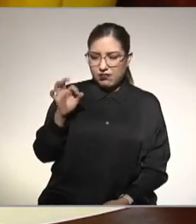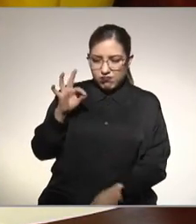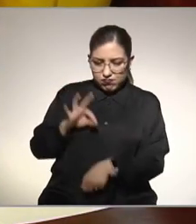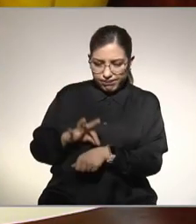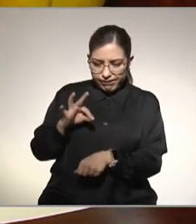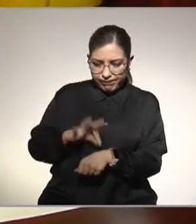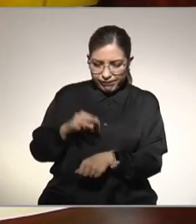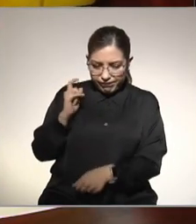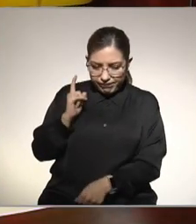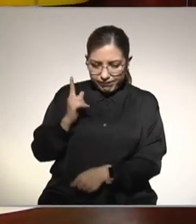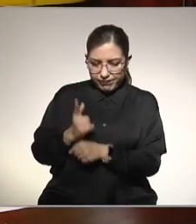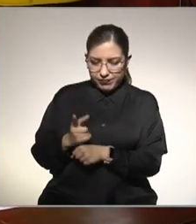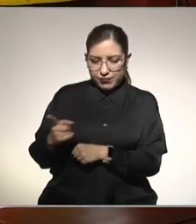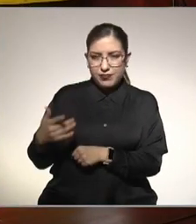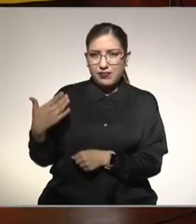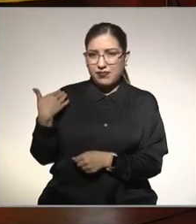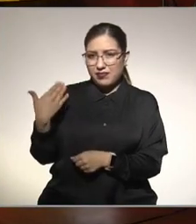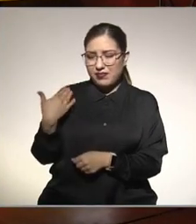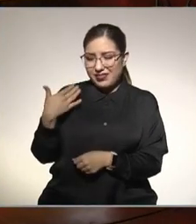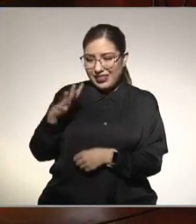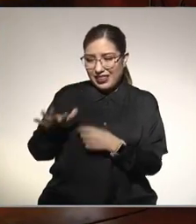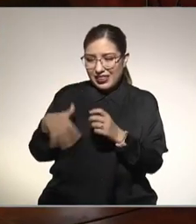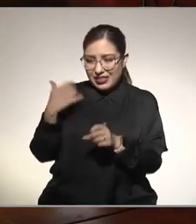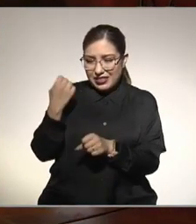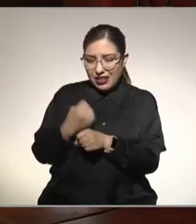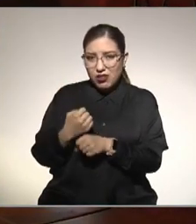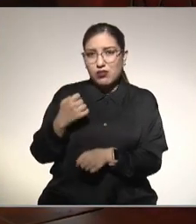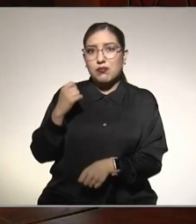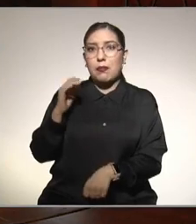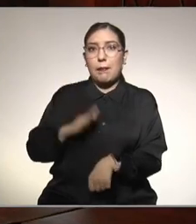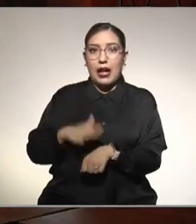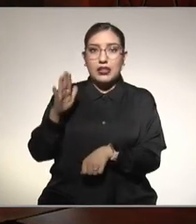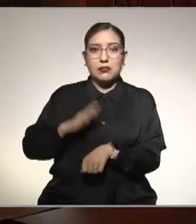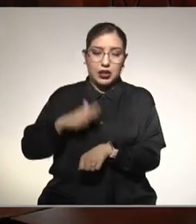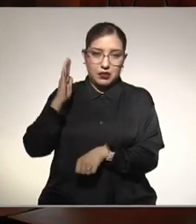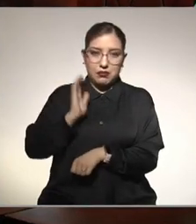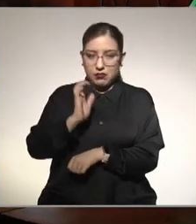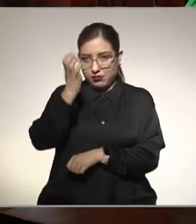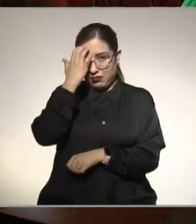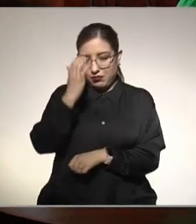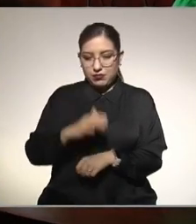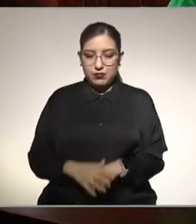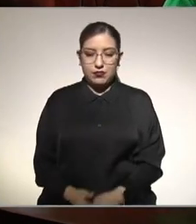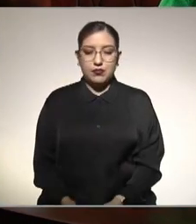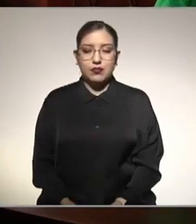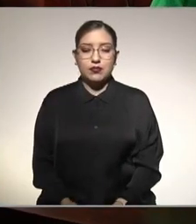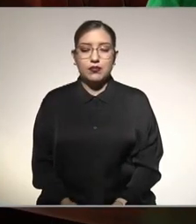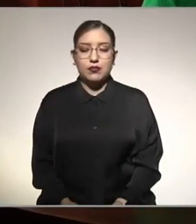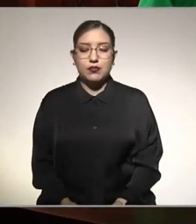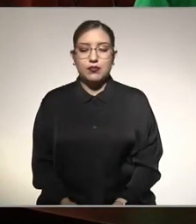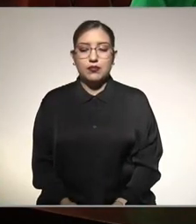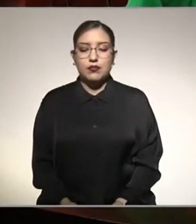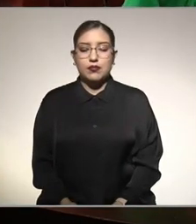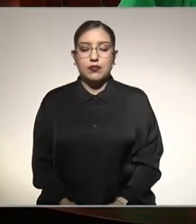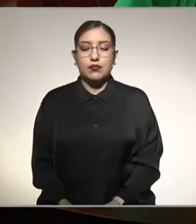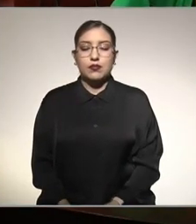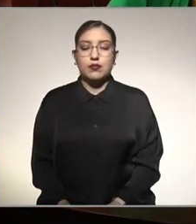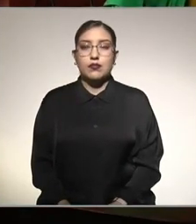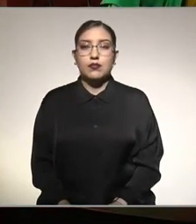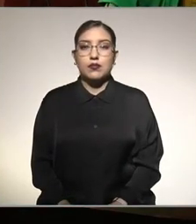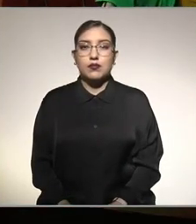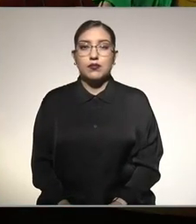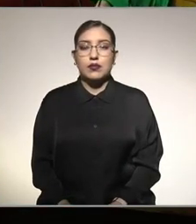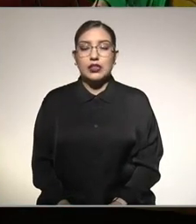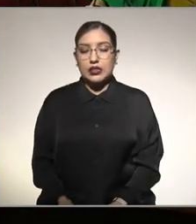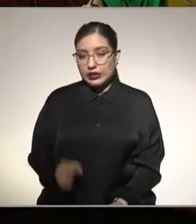hemos escuchado en la última década. ¿Qué pasa con esto? Pues es que, mira, Pepe, se ha escuchado más en la última década porque